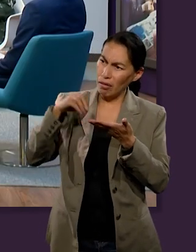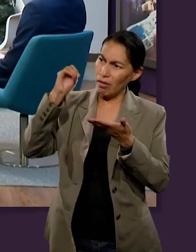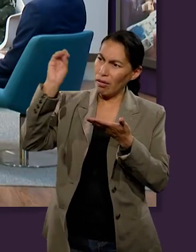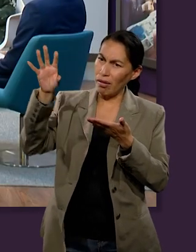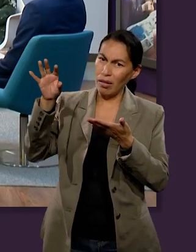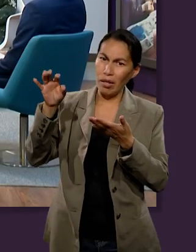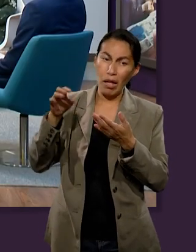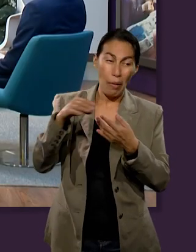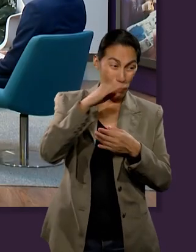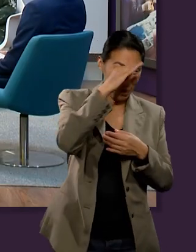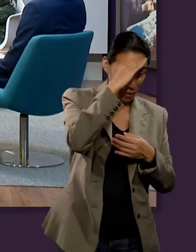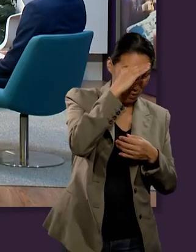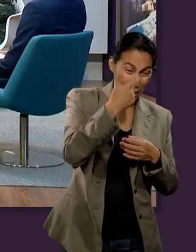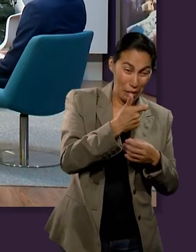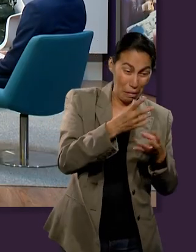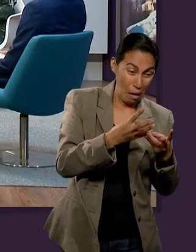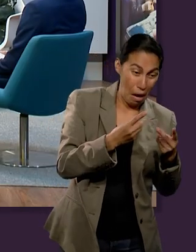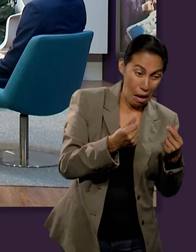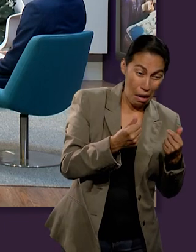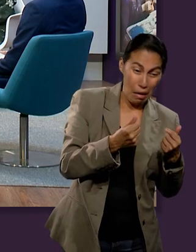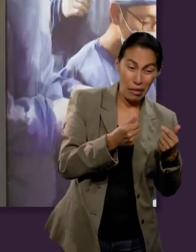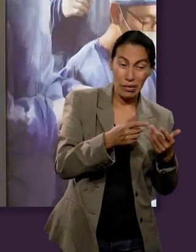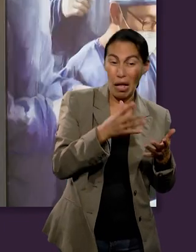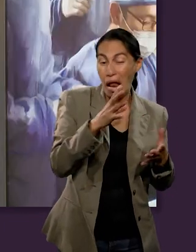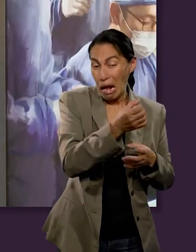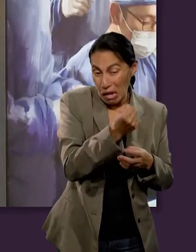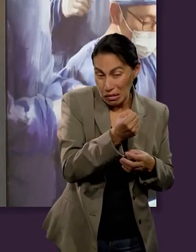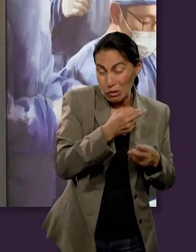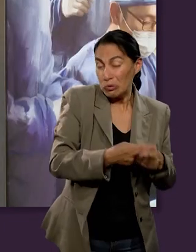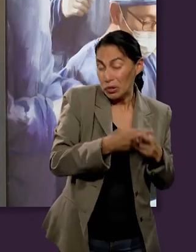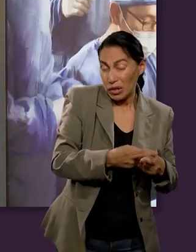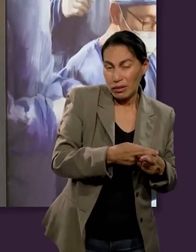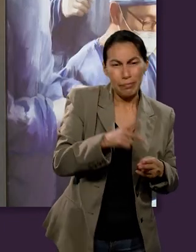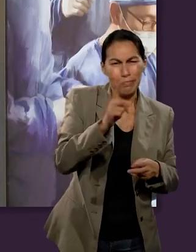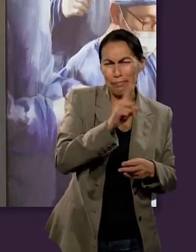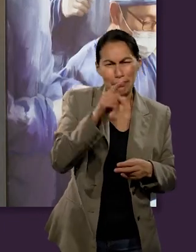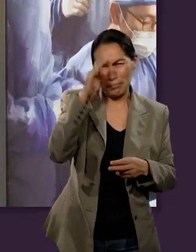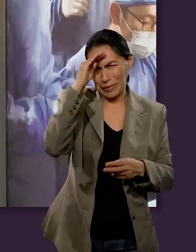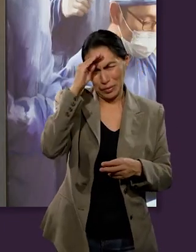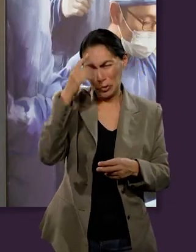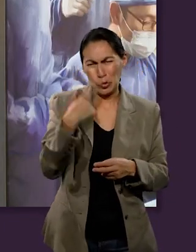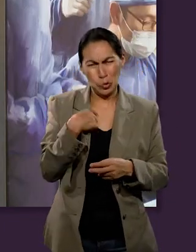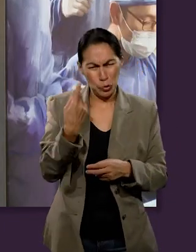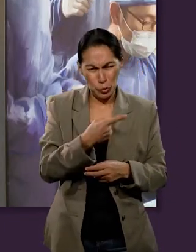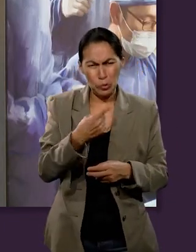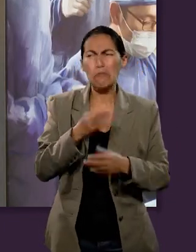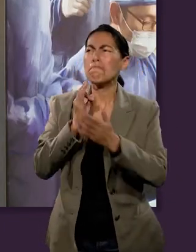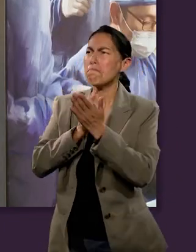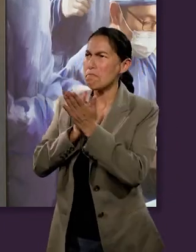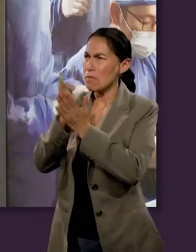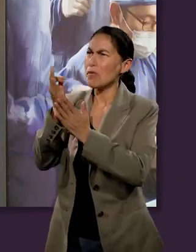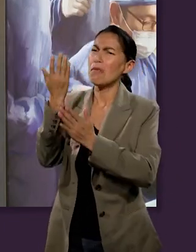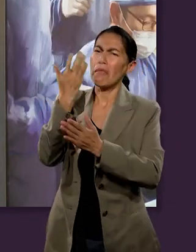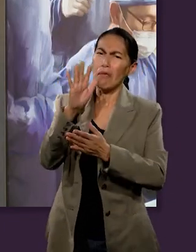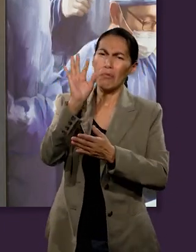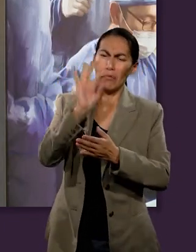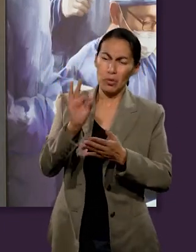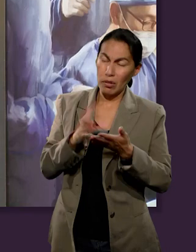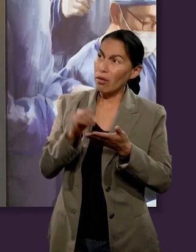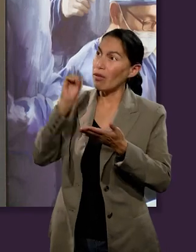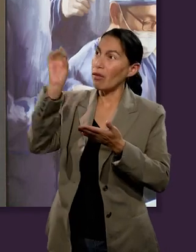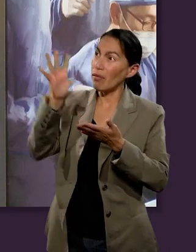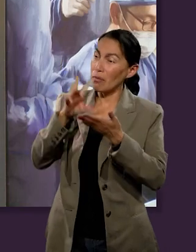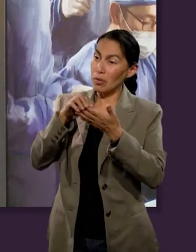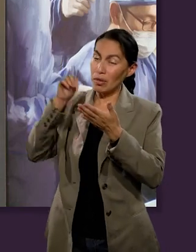llegábamos. Quizá con 20 pesos, quizá con 15 pesos, pero llegábamos y, a pesar de que quizás no era con